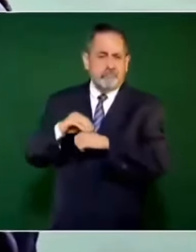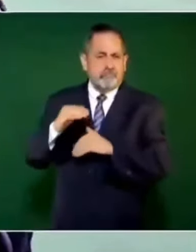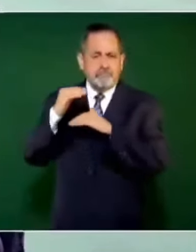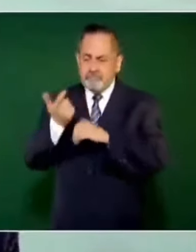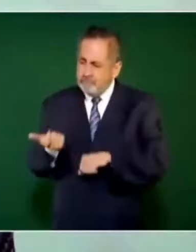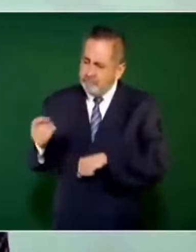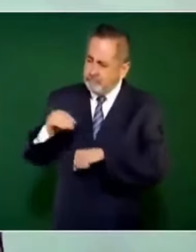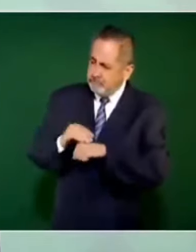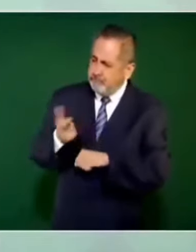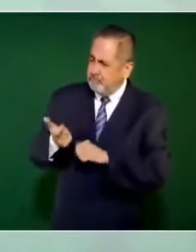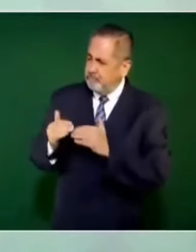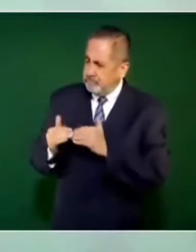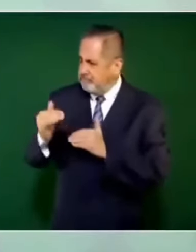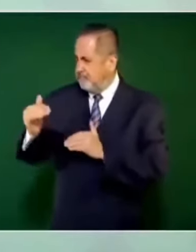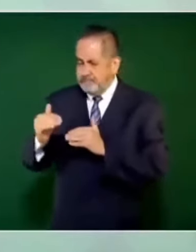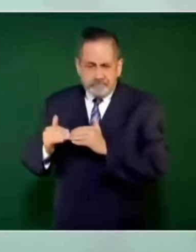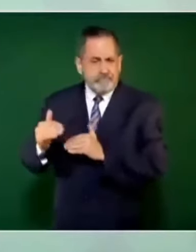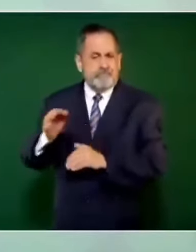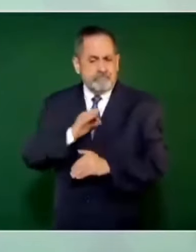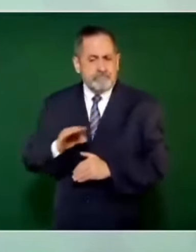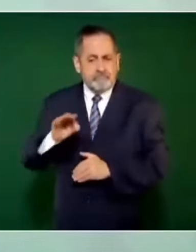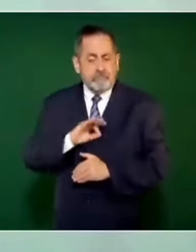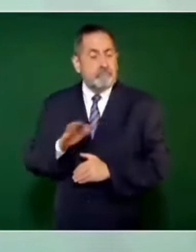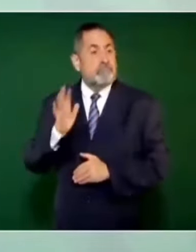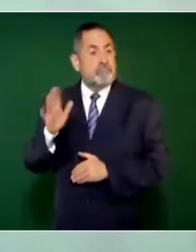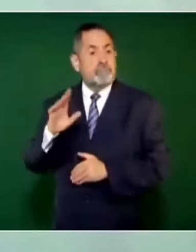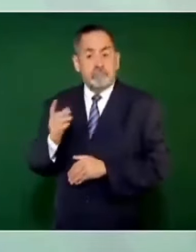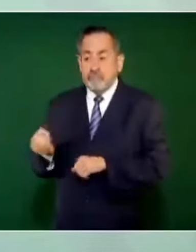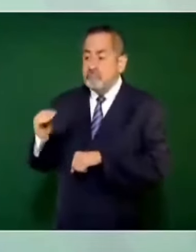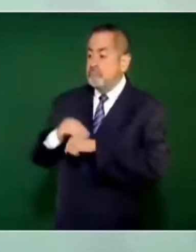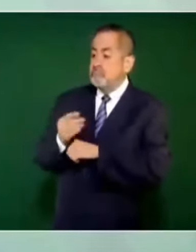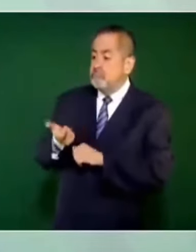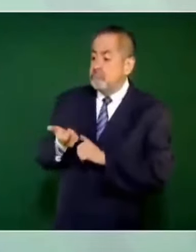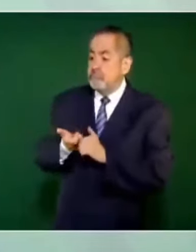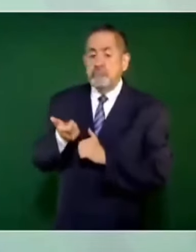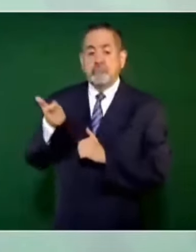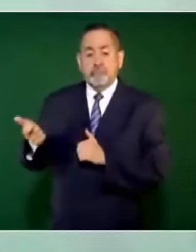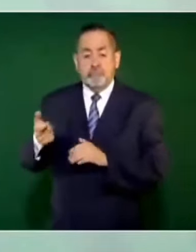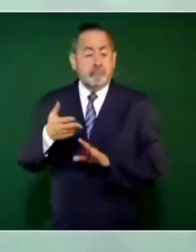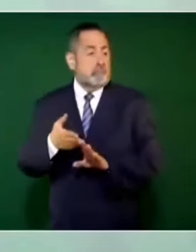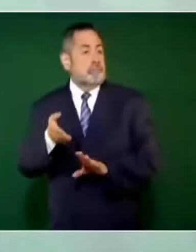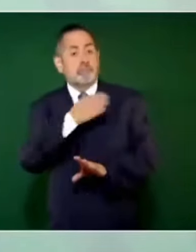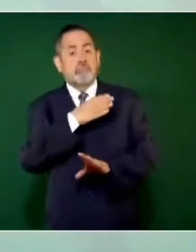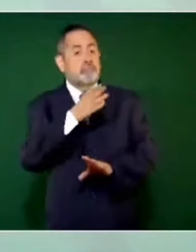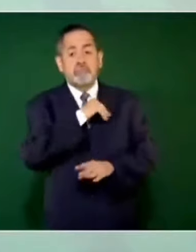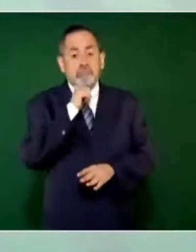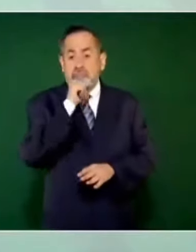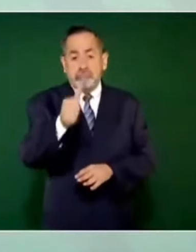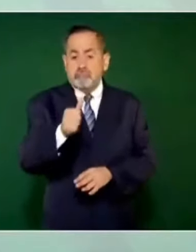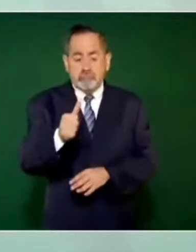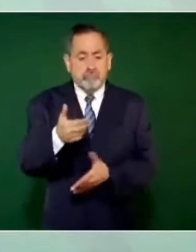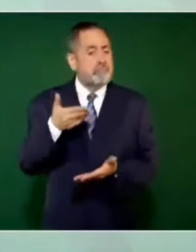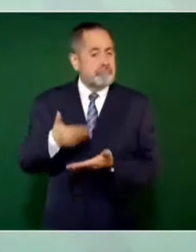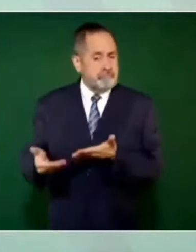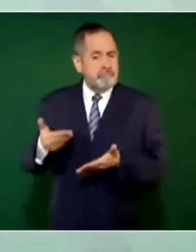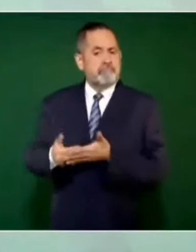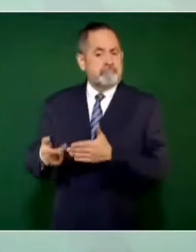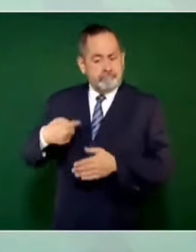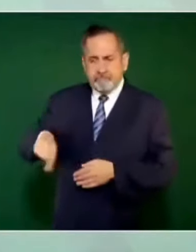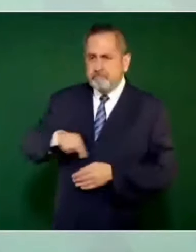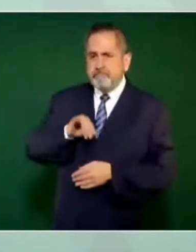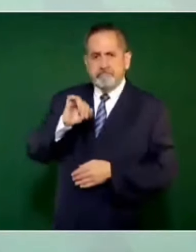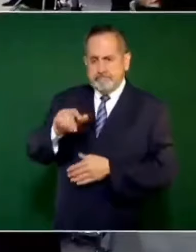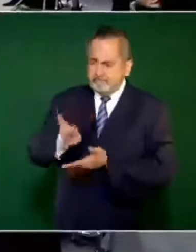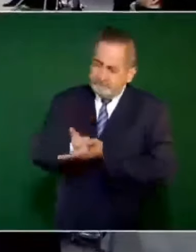se ha aumentado el salario como no sucedía en casi